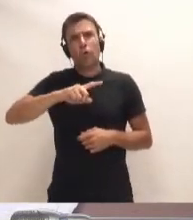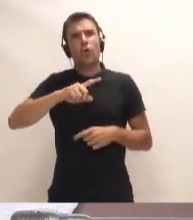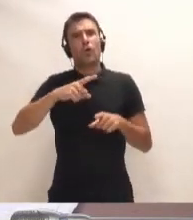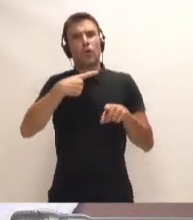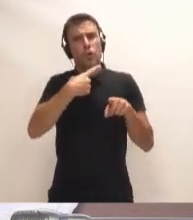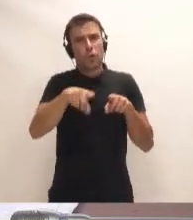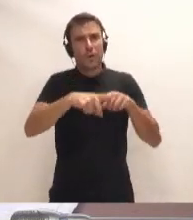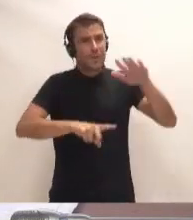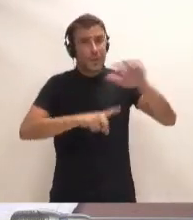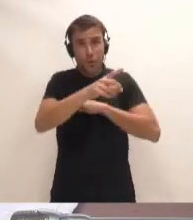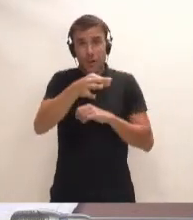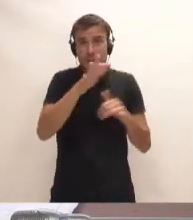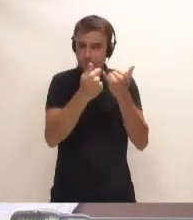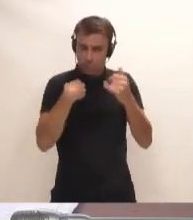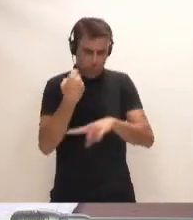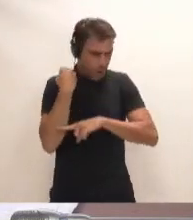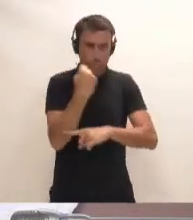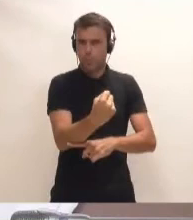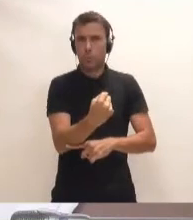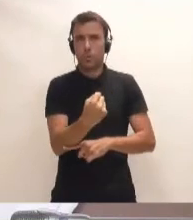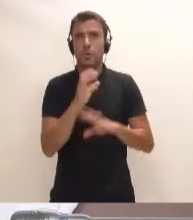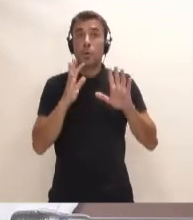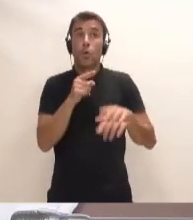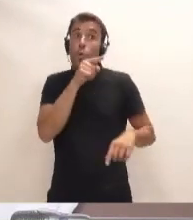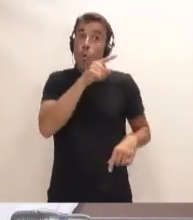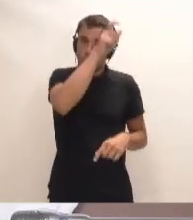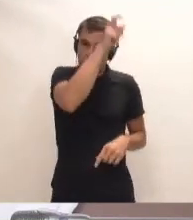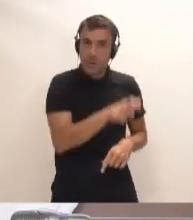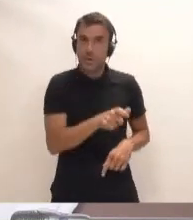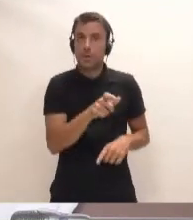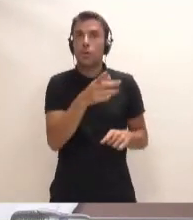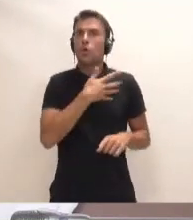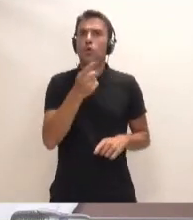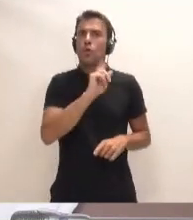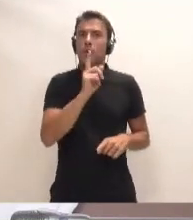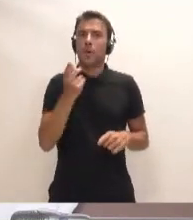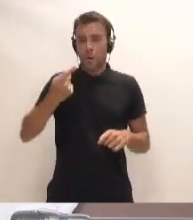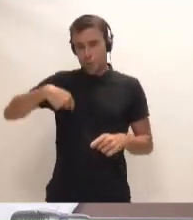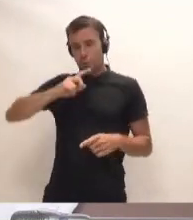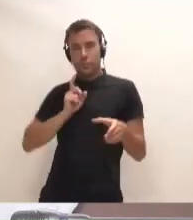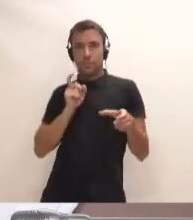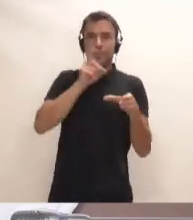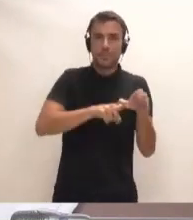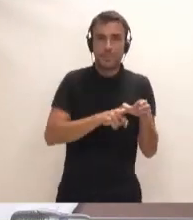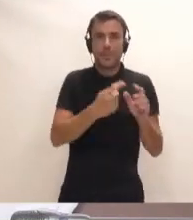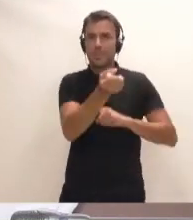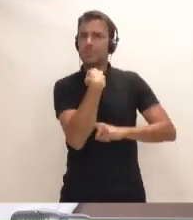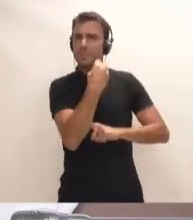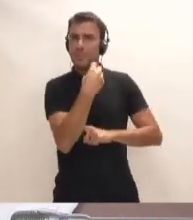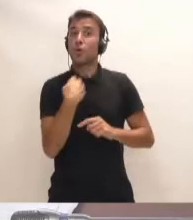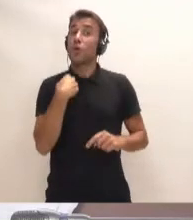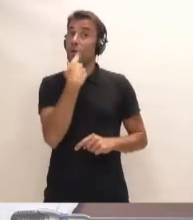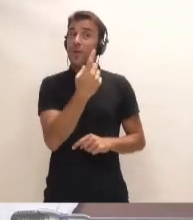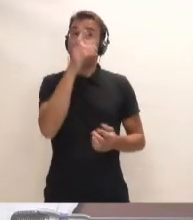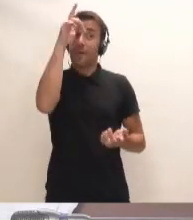sea el desarrollo de la isla de Tenerife. Que sin embargo es usted el que parece que no ha querido contar con nosotros absolutamente para nada y se lo dijimos en el día